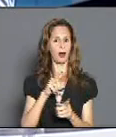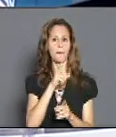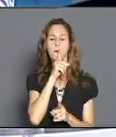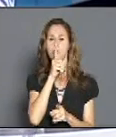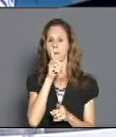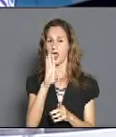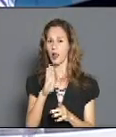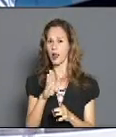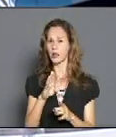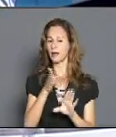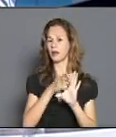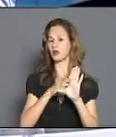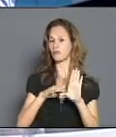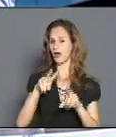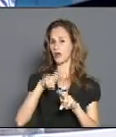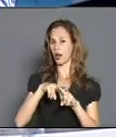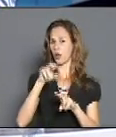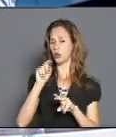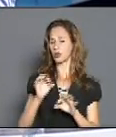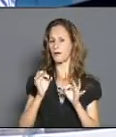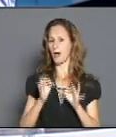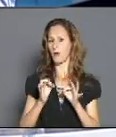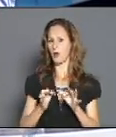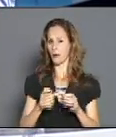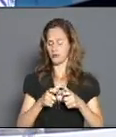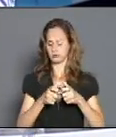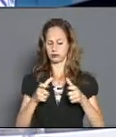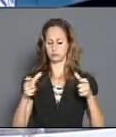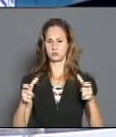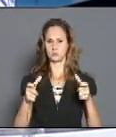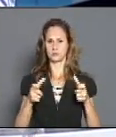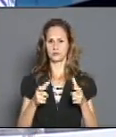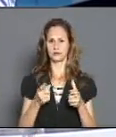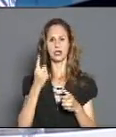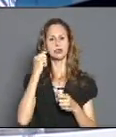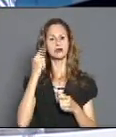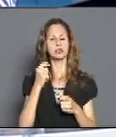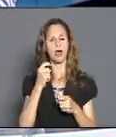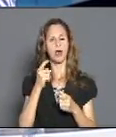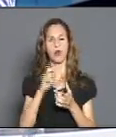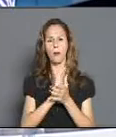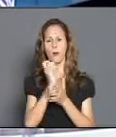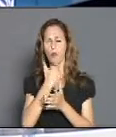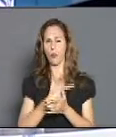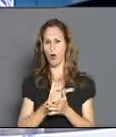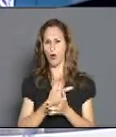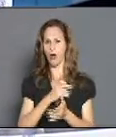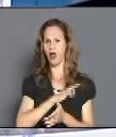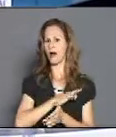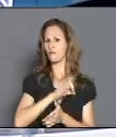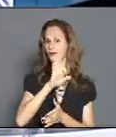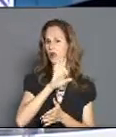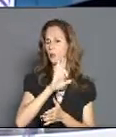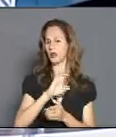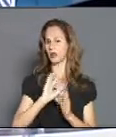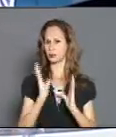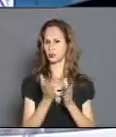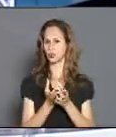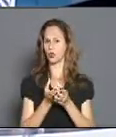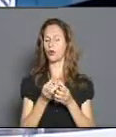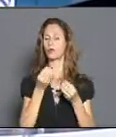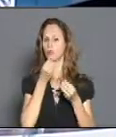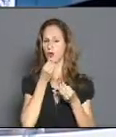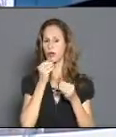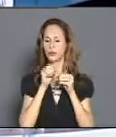y Varas y Holguín son los que mayores cifras tienen, pero todos los municipios, excepto Saguamó y Frampaí, han presentado casos en el día. Es decir, hay diseminación,